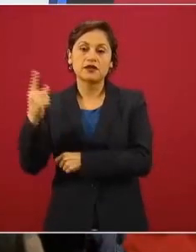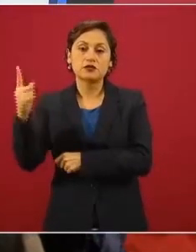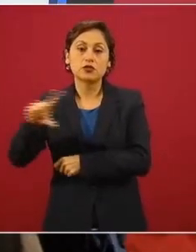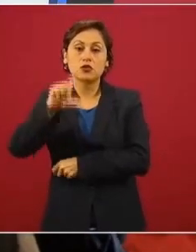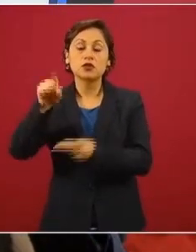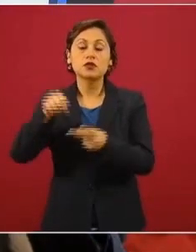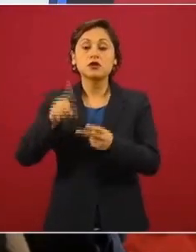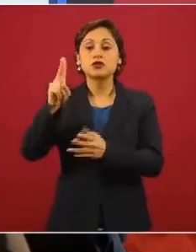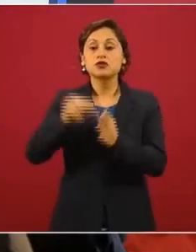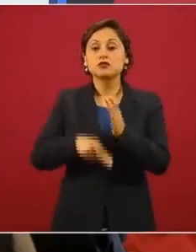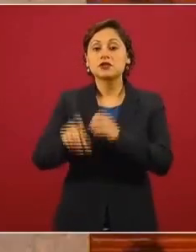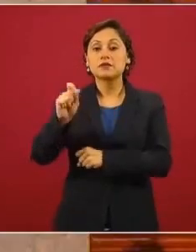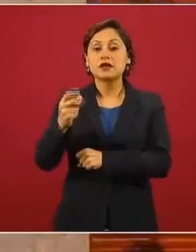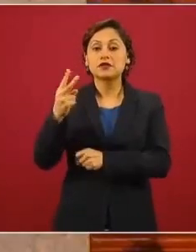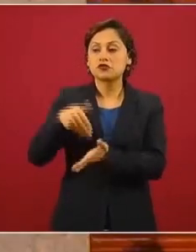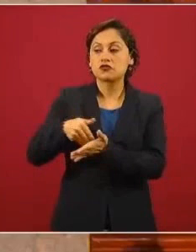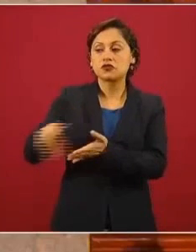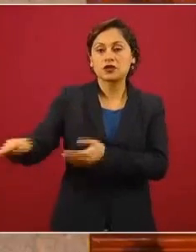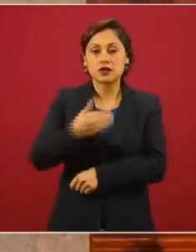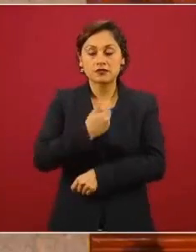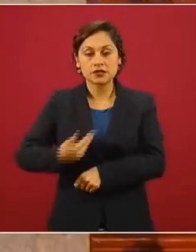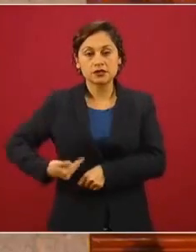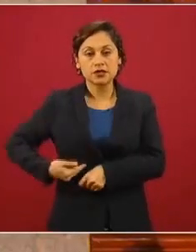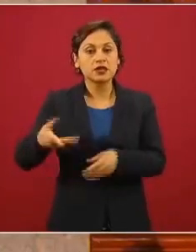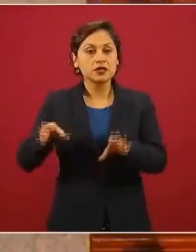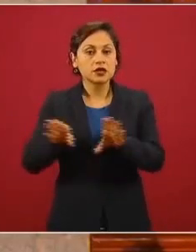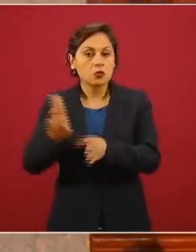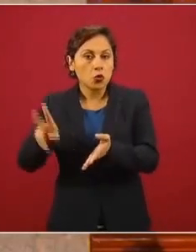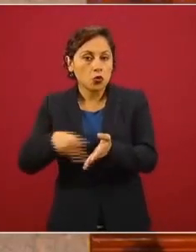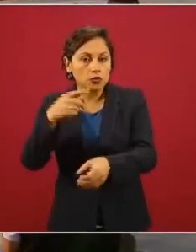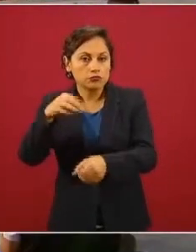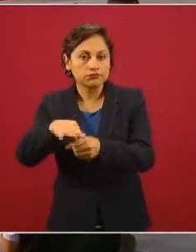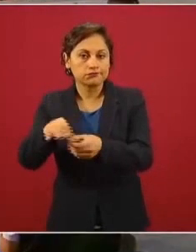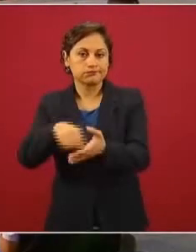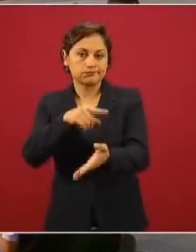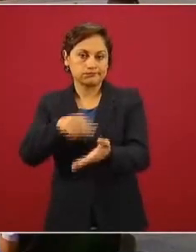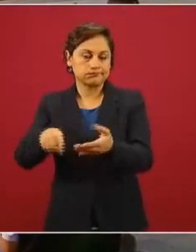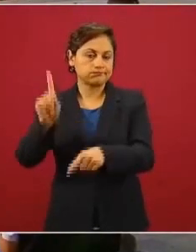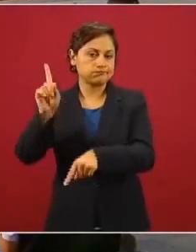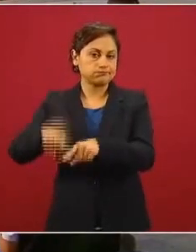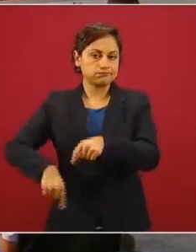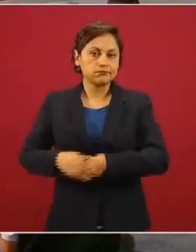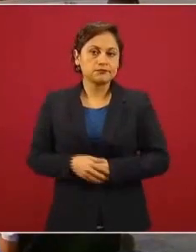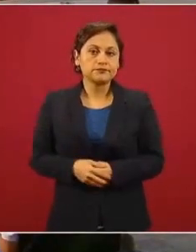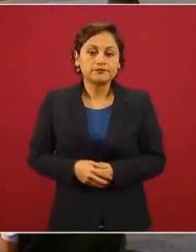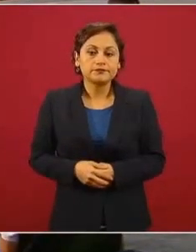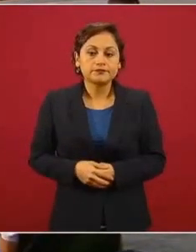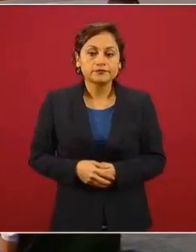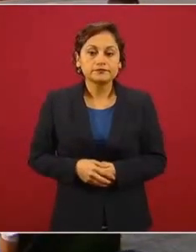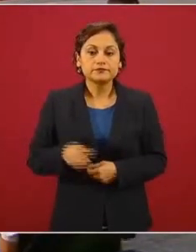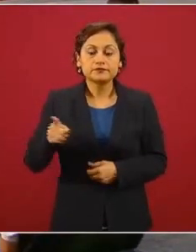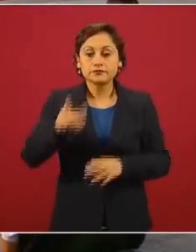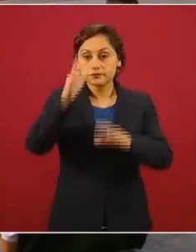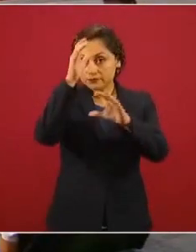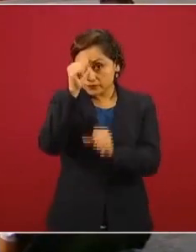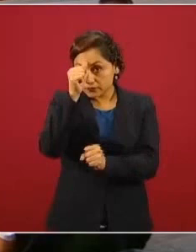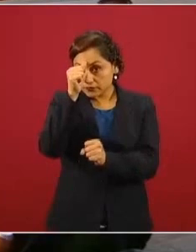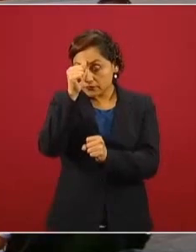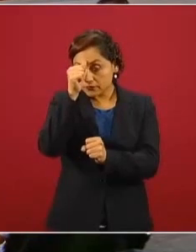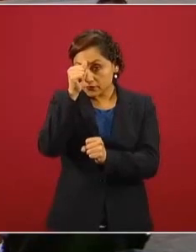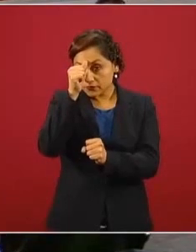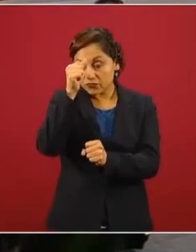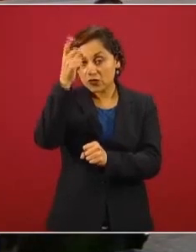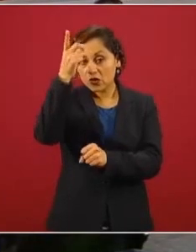mediante la revocación de mandato. Su plan de acción es, uno, acordar con las dirigencias nacionales de PAN,